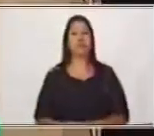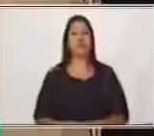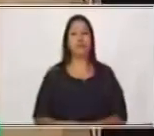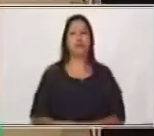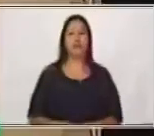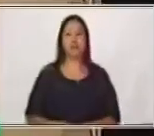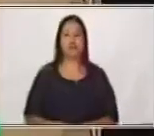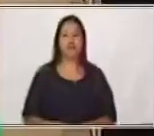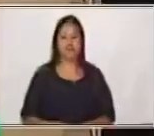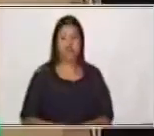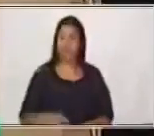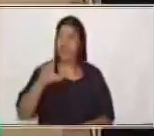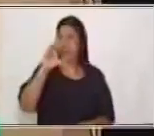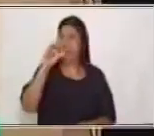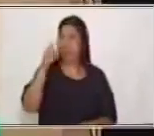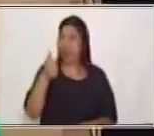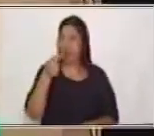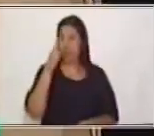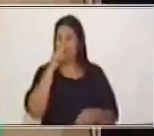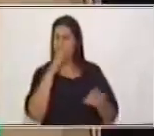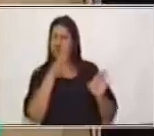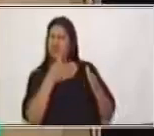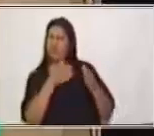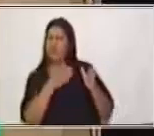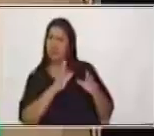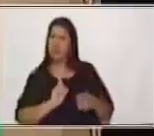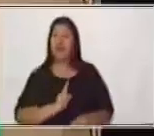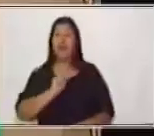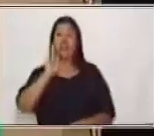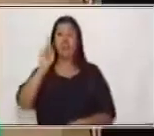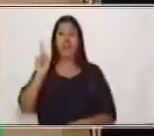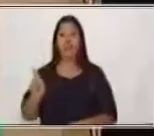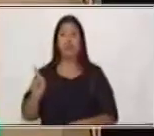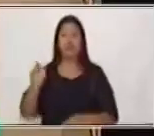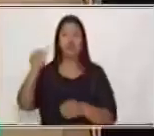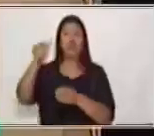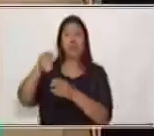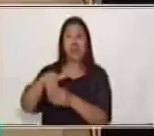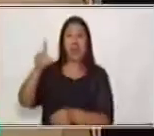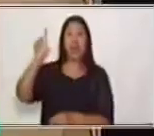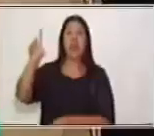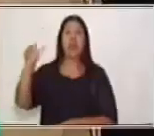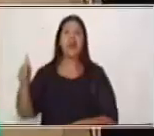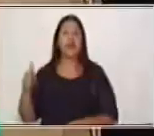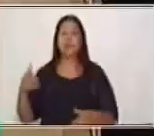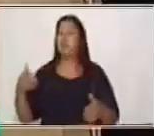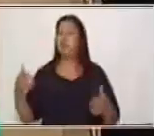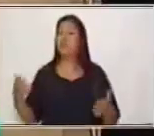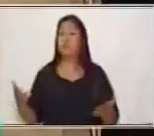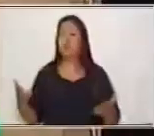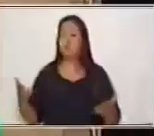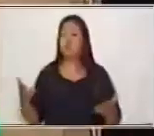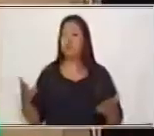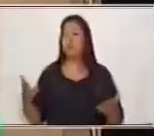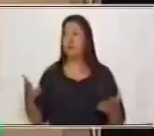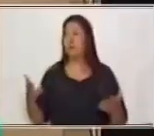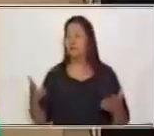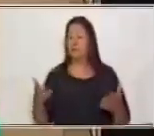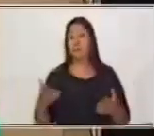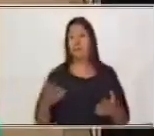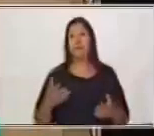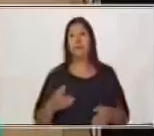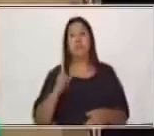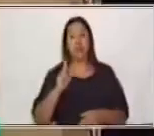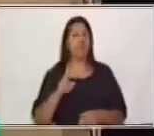La está en la paja. Pero no tiene sentido porque nos hace falta